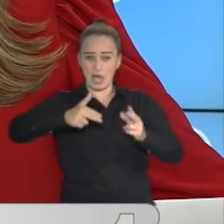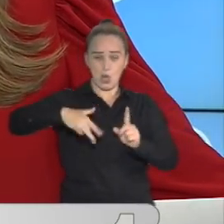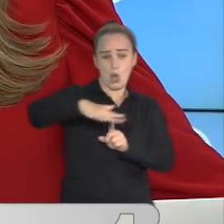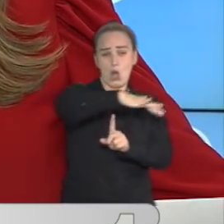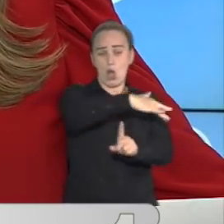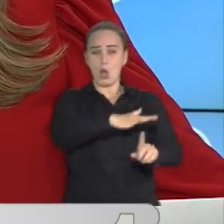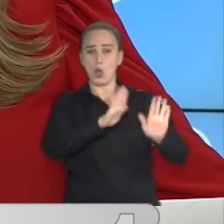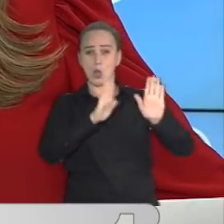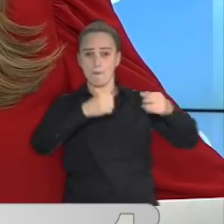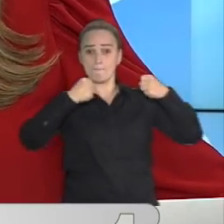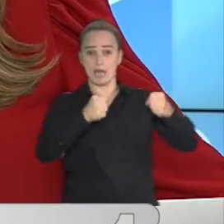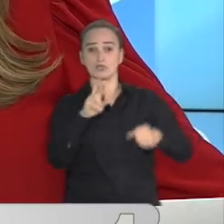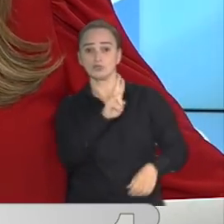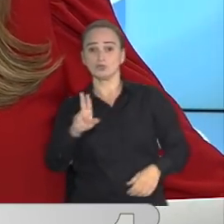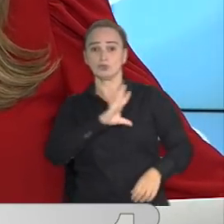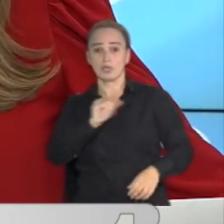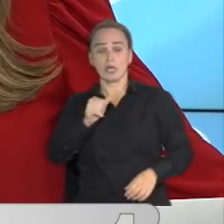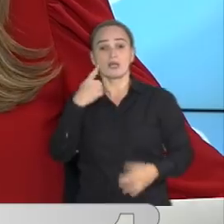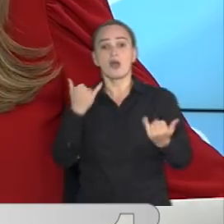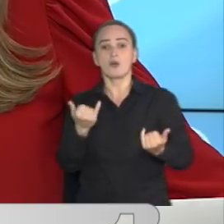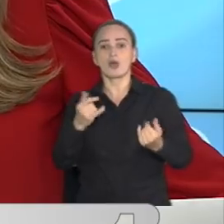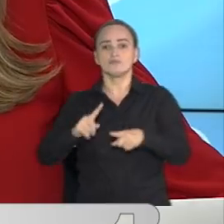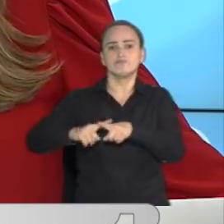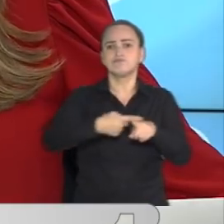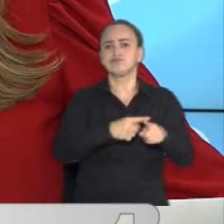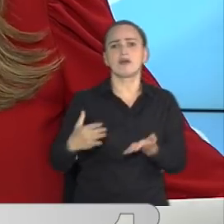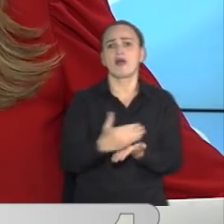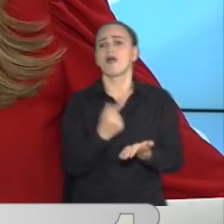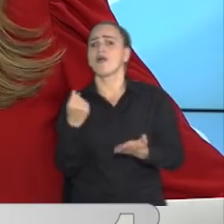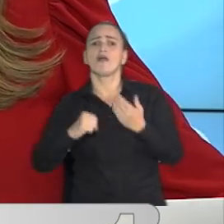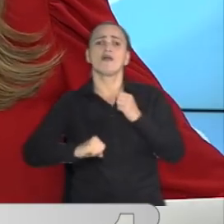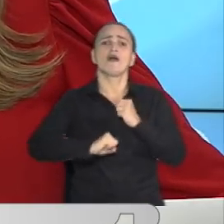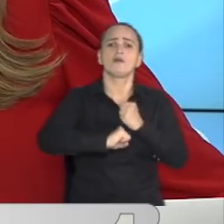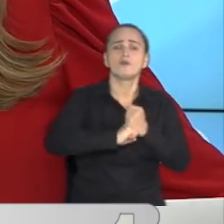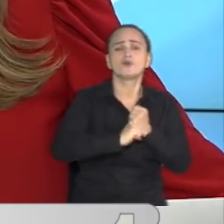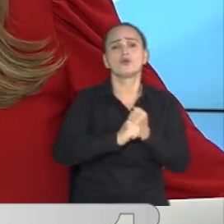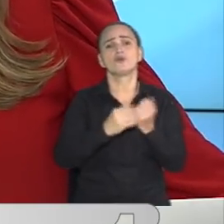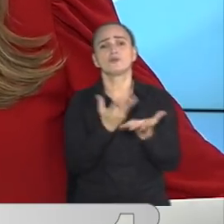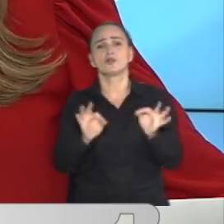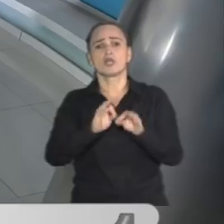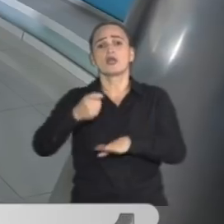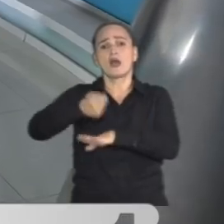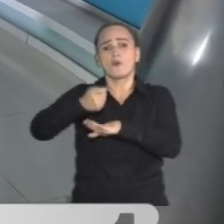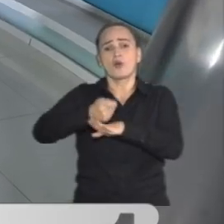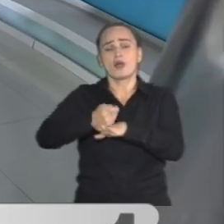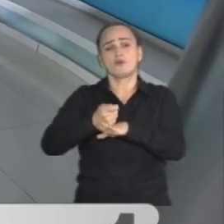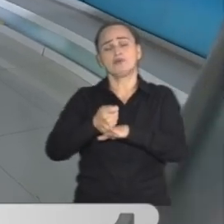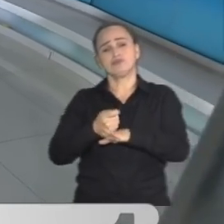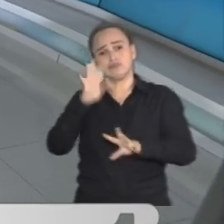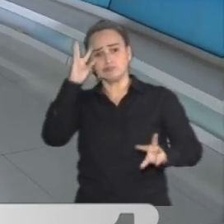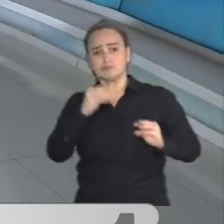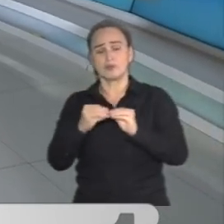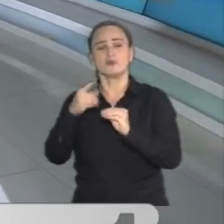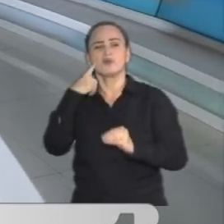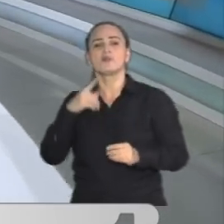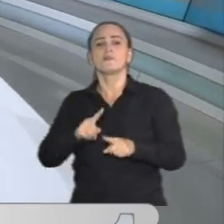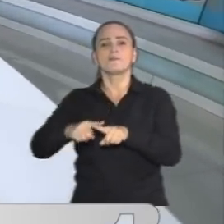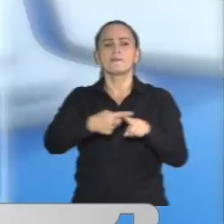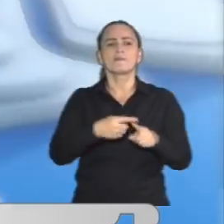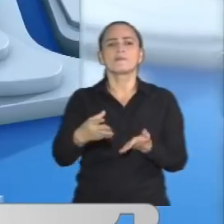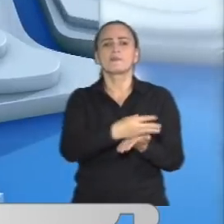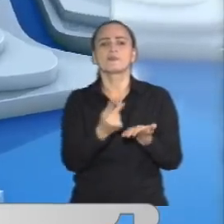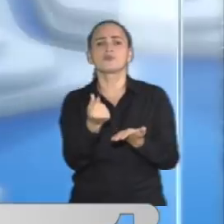en un exclusivo sector del sur de Cali, realiza una colecta para contratar asesoría legal. Sebastián, muy buenos días. ¿Cuánto ha recolectado?